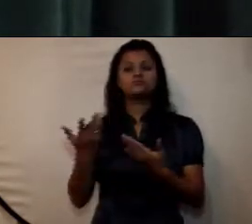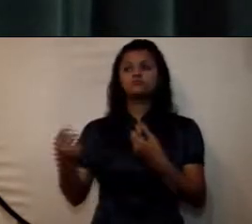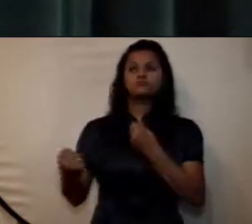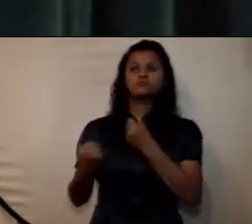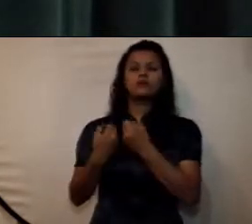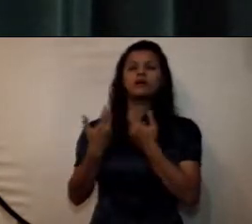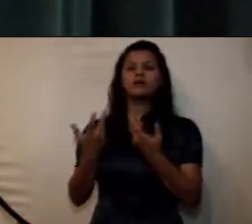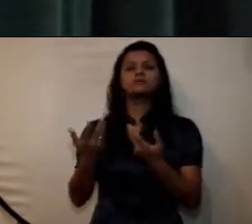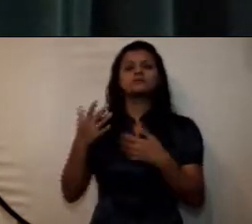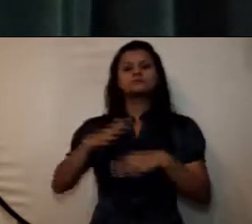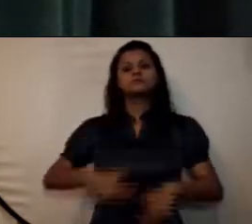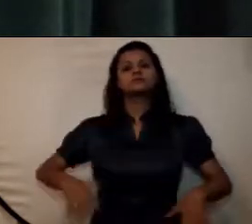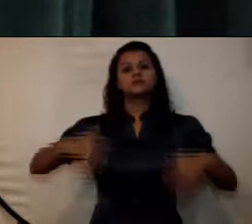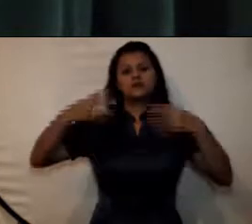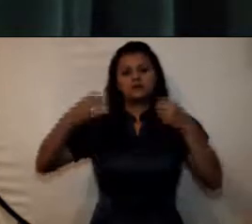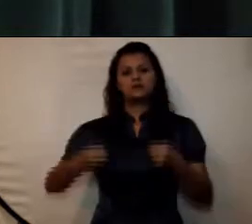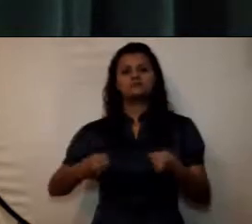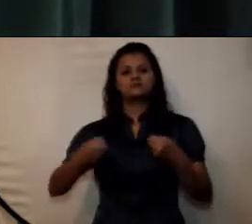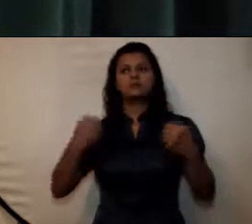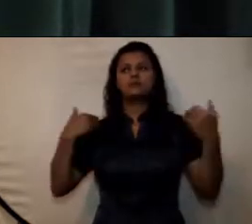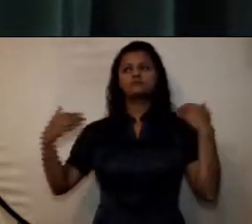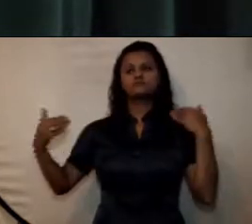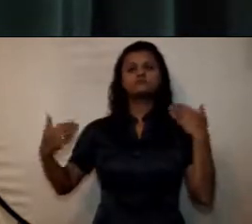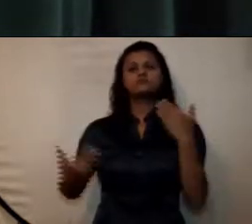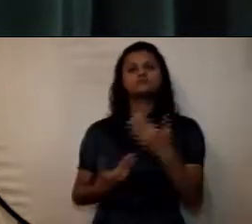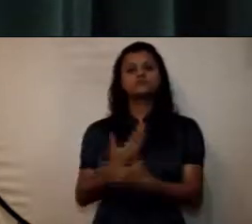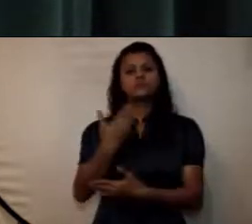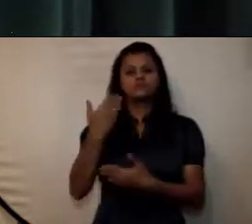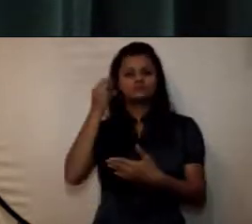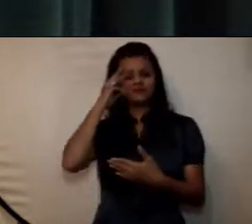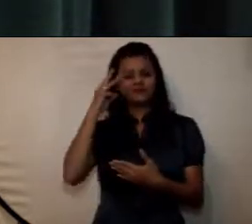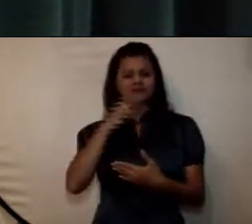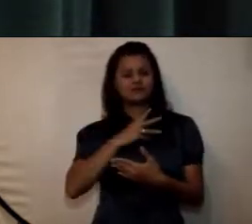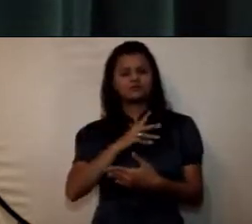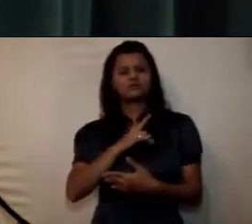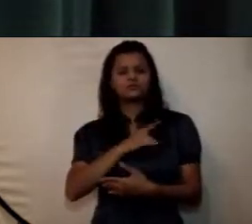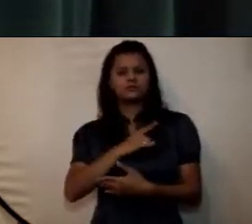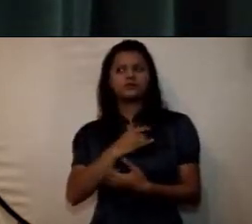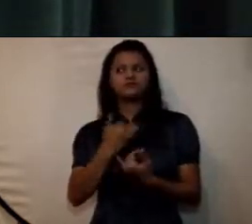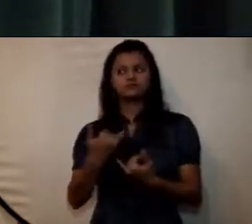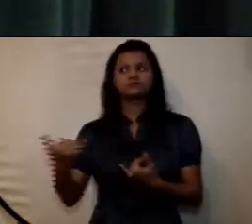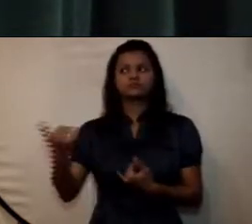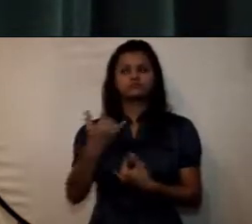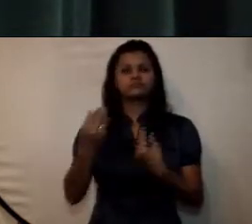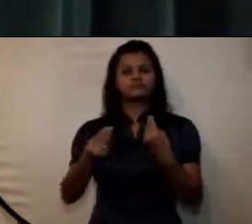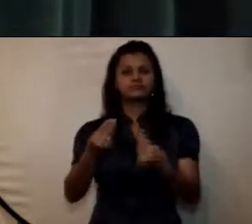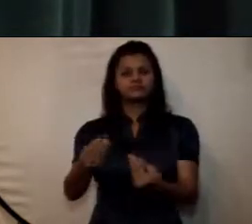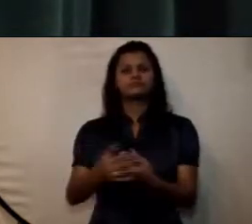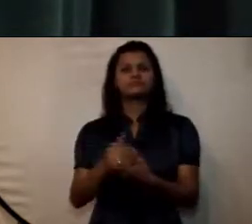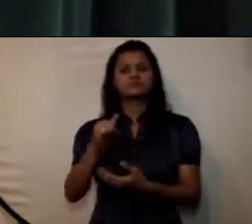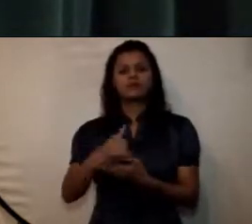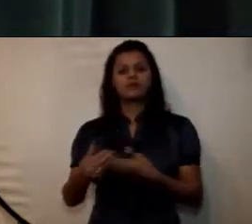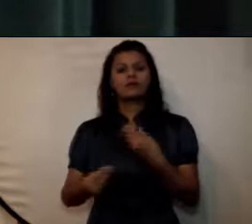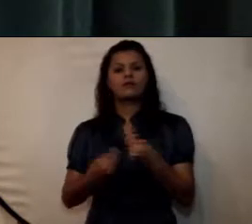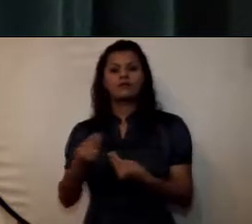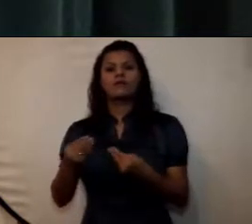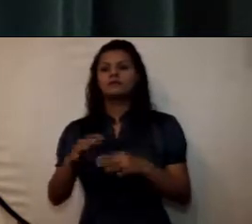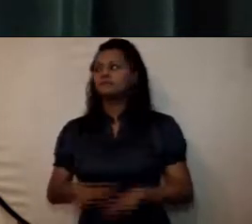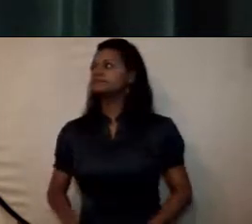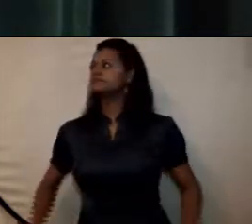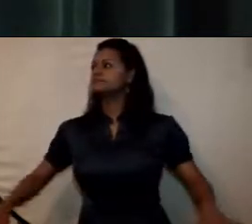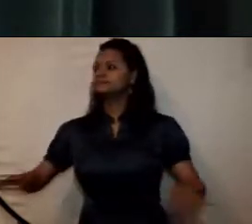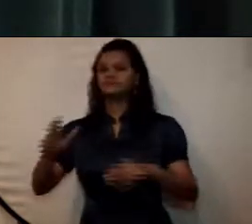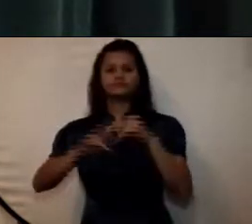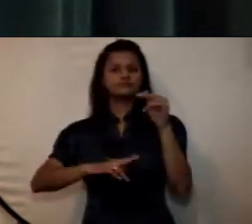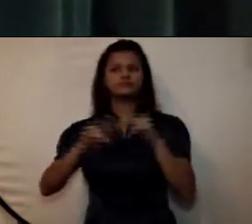nueva granada el cual se está dotando en este momento por ser la ejecución de las obras con plazos que pasan de una vigencia